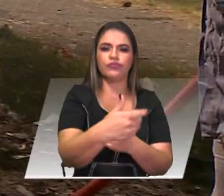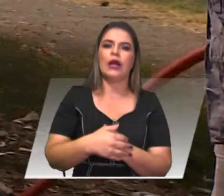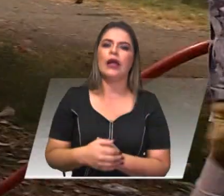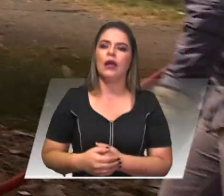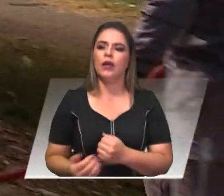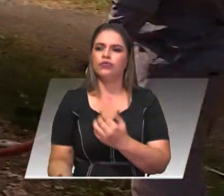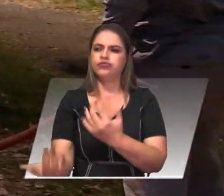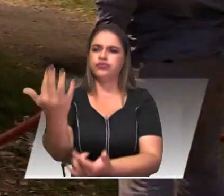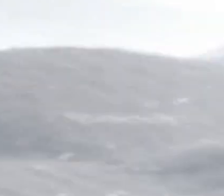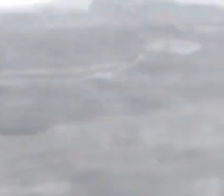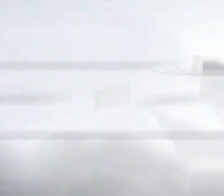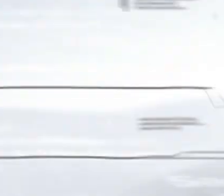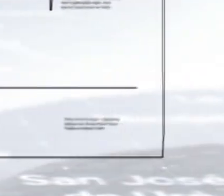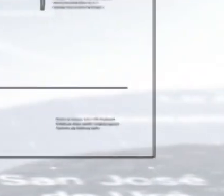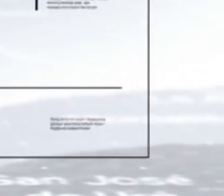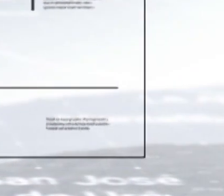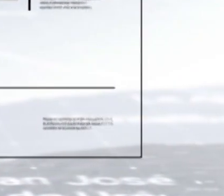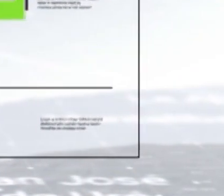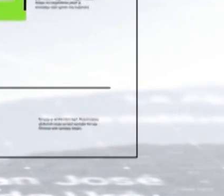forestales en la ciudad.